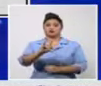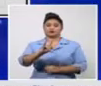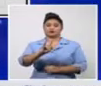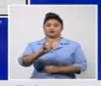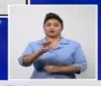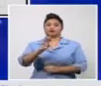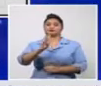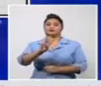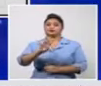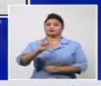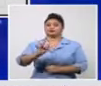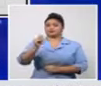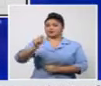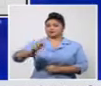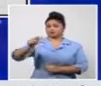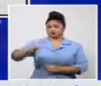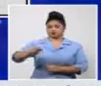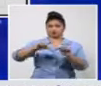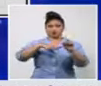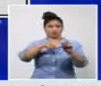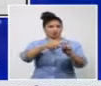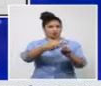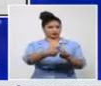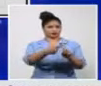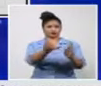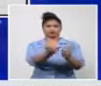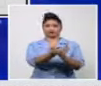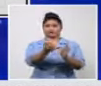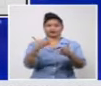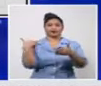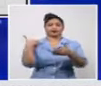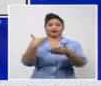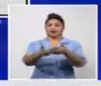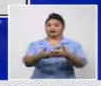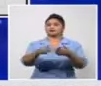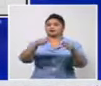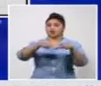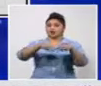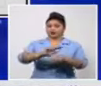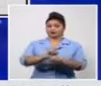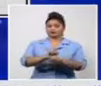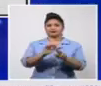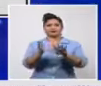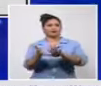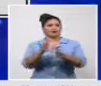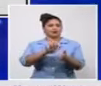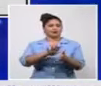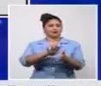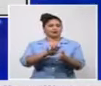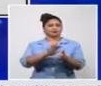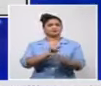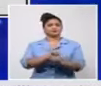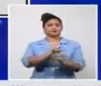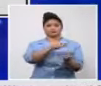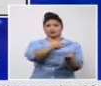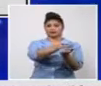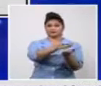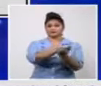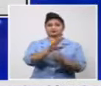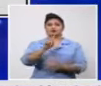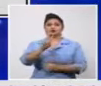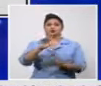personas confirmadas con la enfermedad estamos hablando de un acumulado de dos días